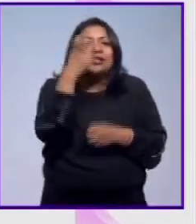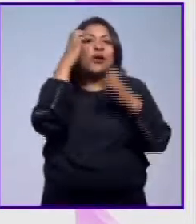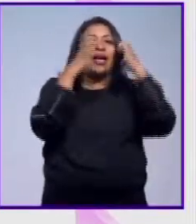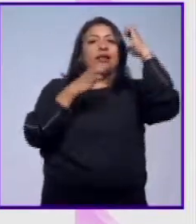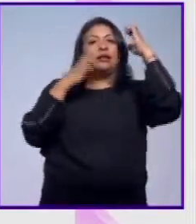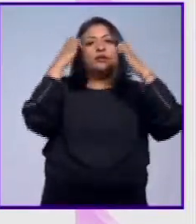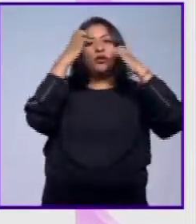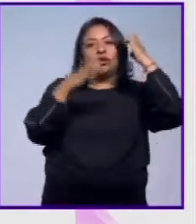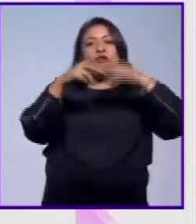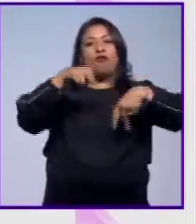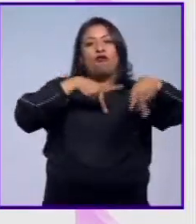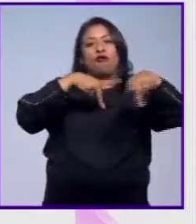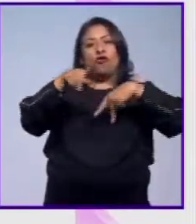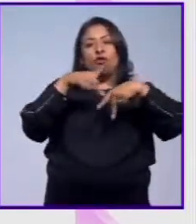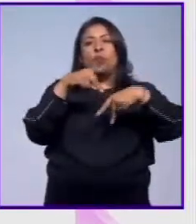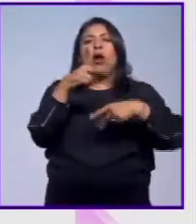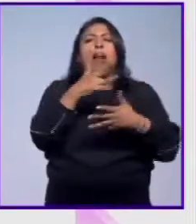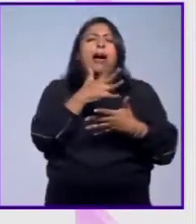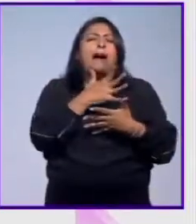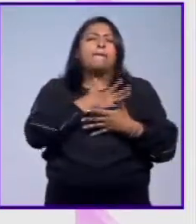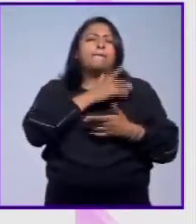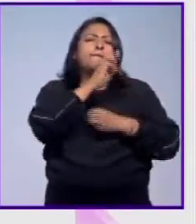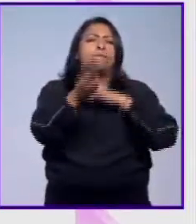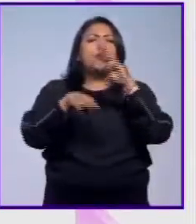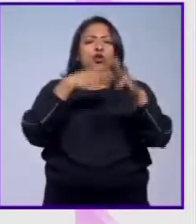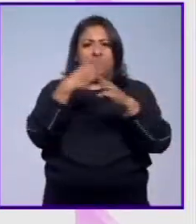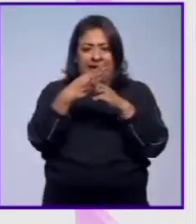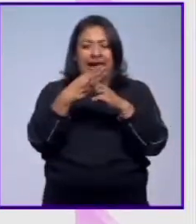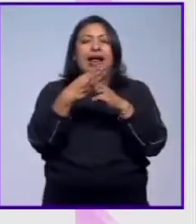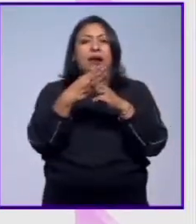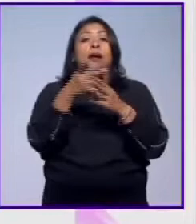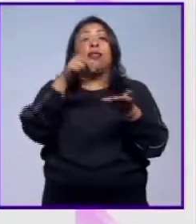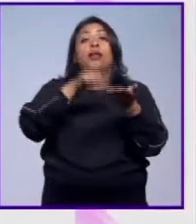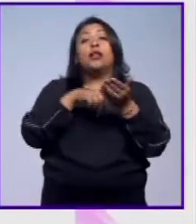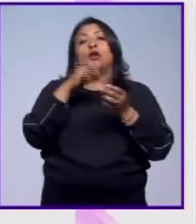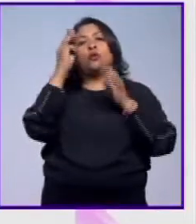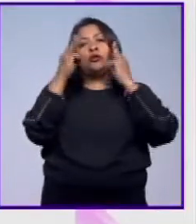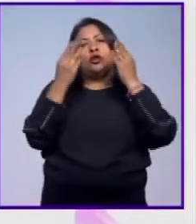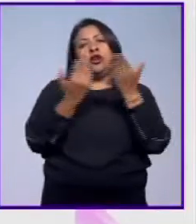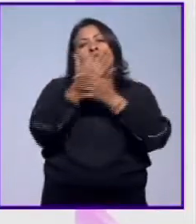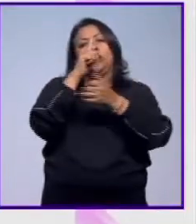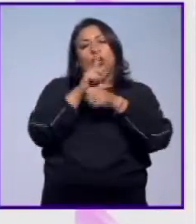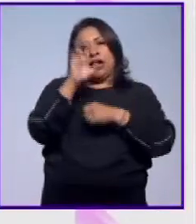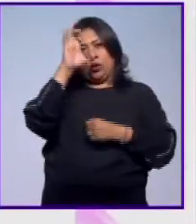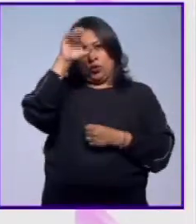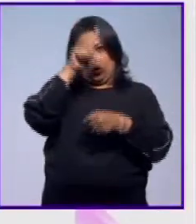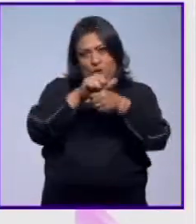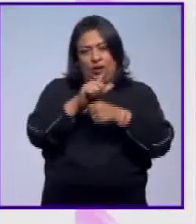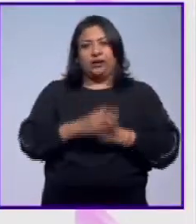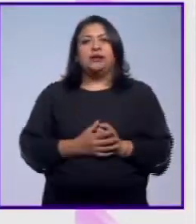exposición Fútbol, una pasión mundial, que está en el Museo Nacional de las Culturas.